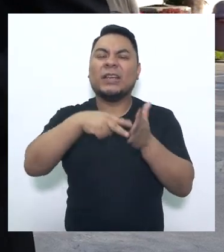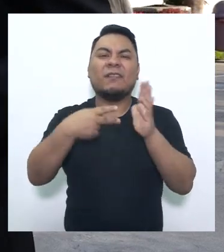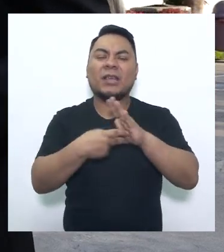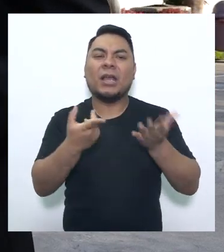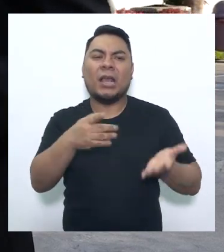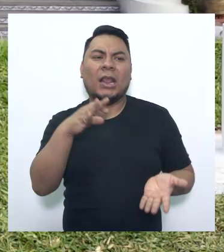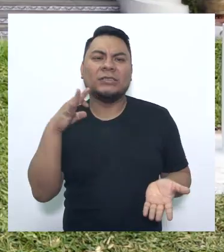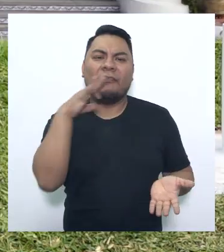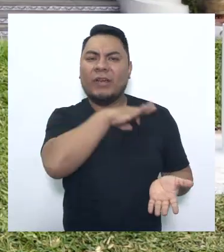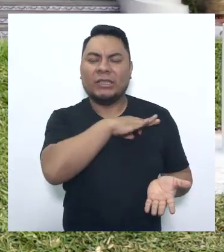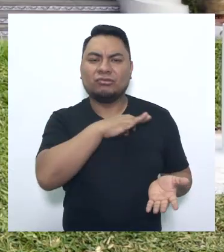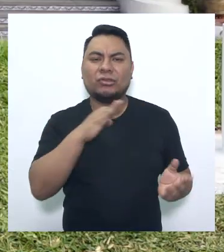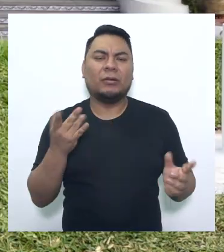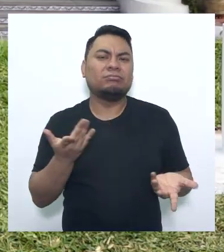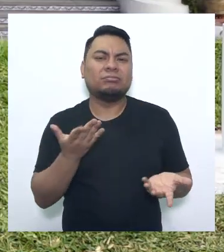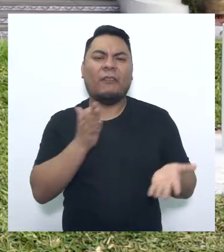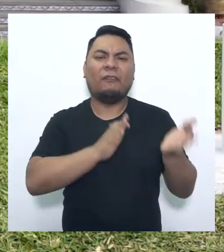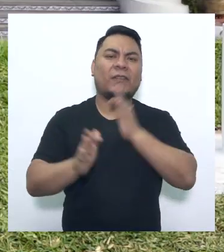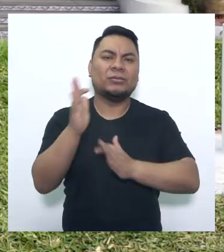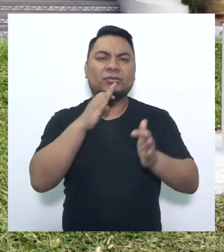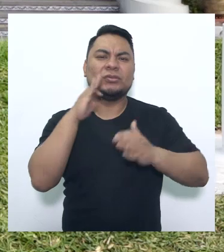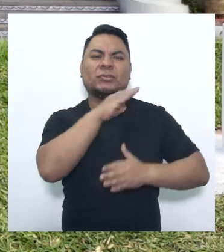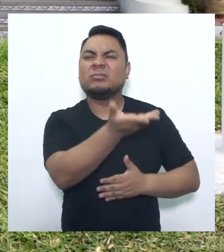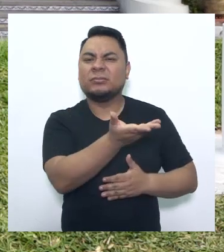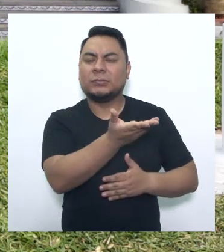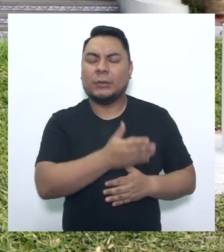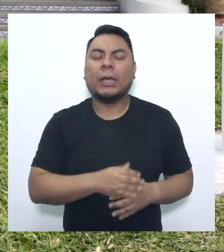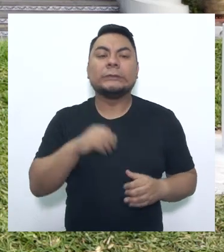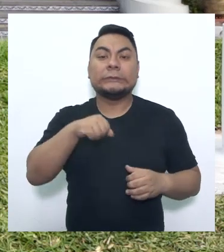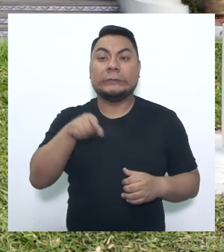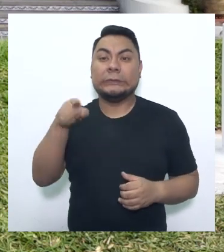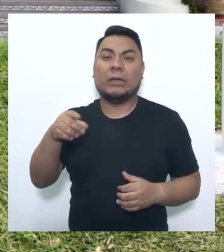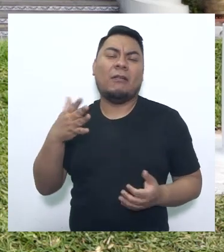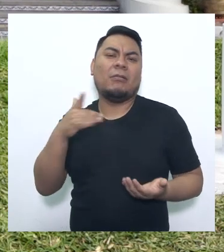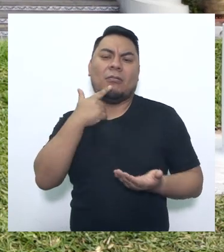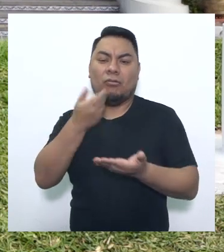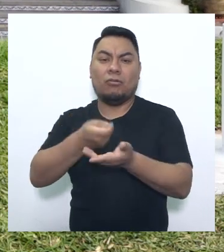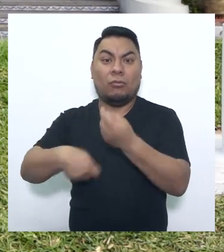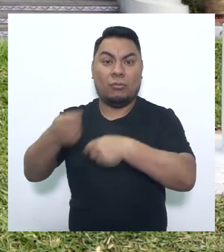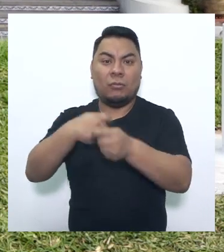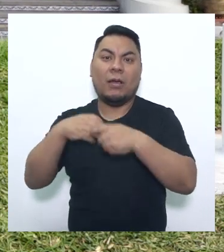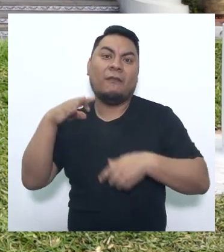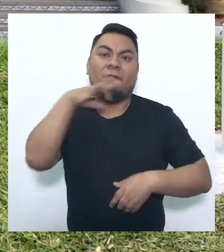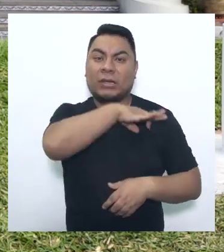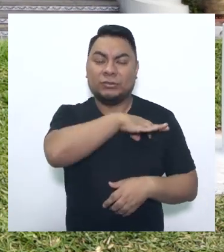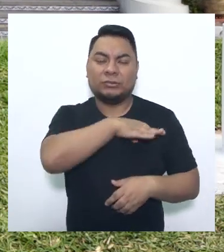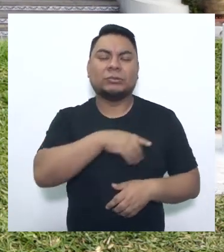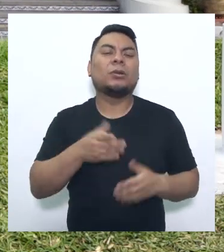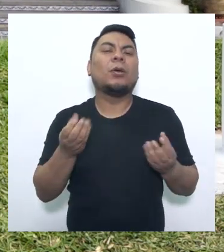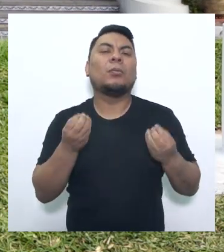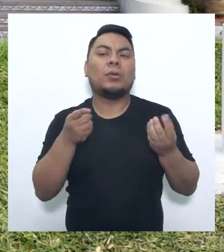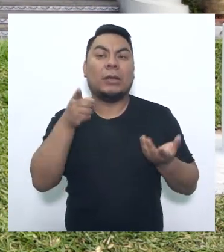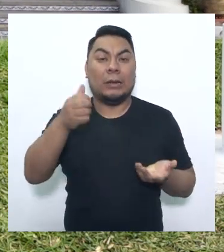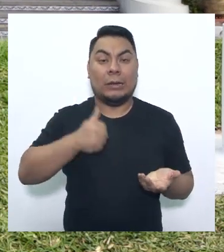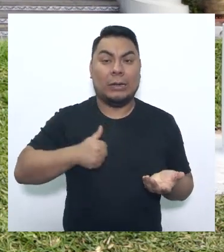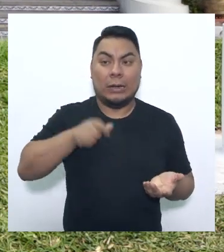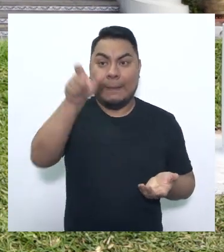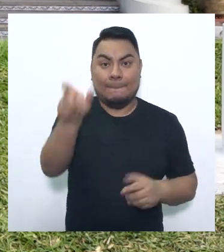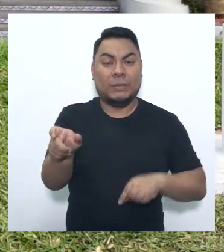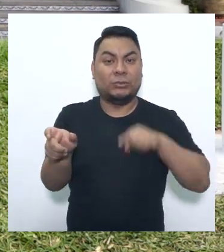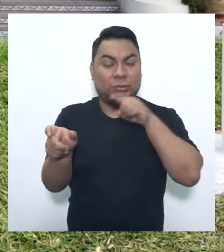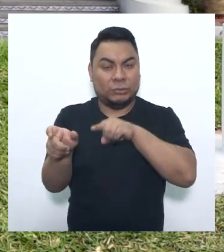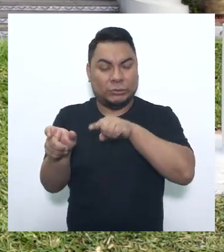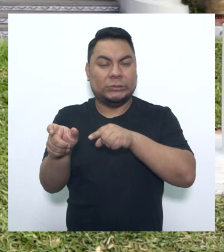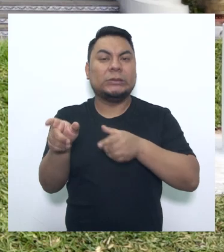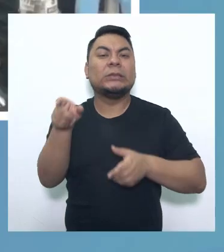delito de estafa? La estafa es el hecho o la conducta por medio del cual una persona que